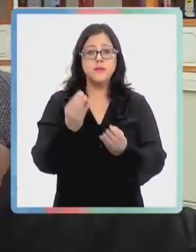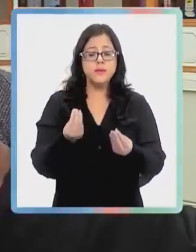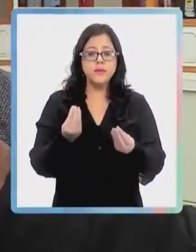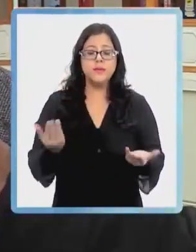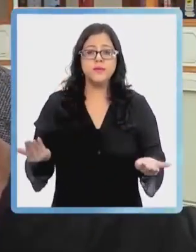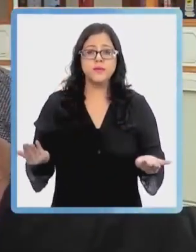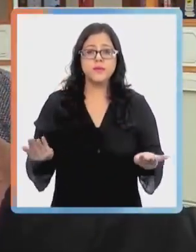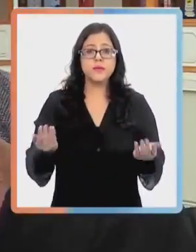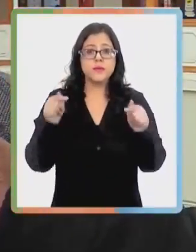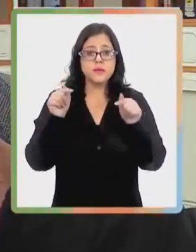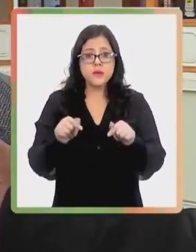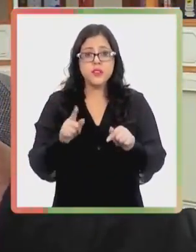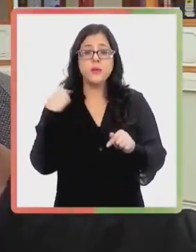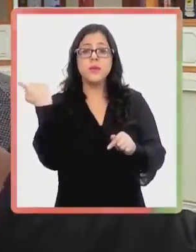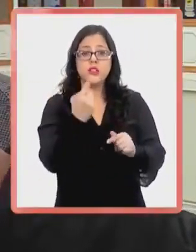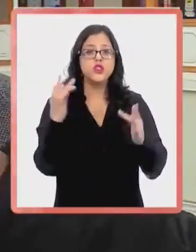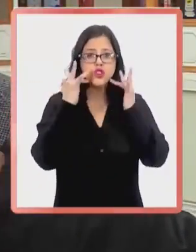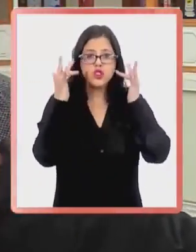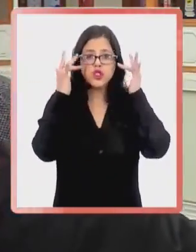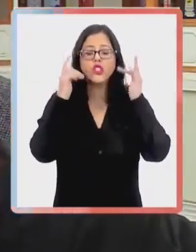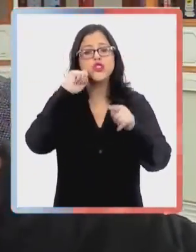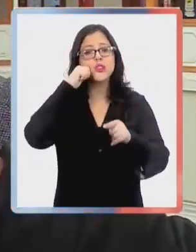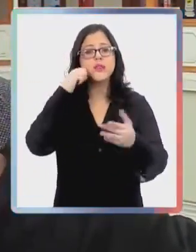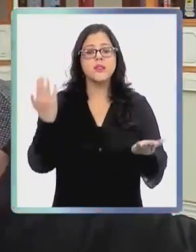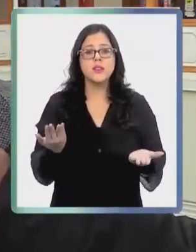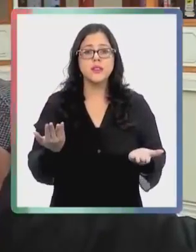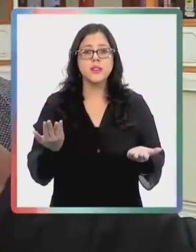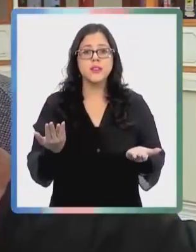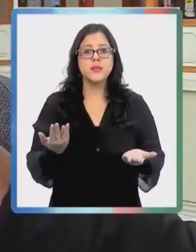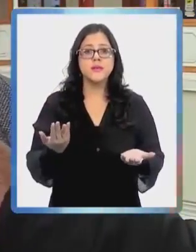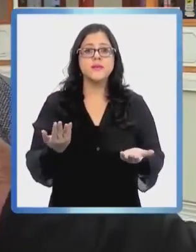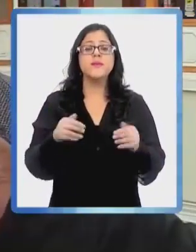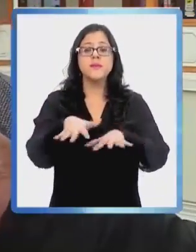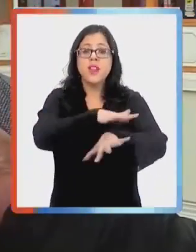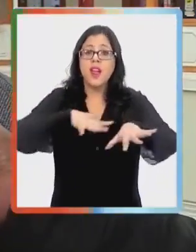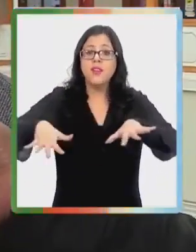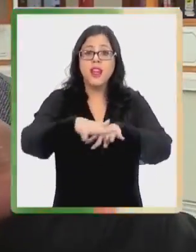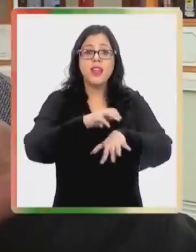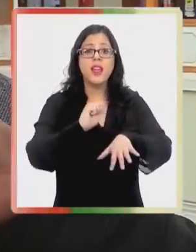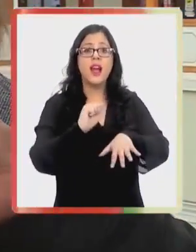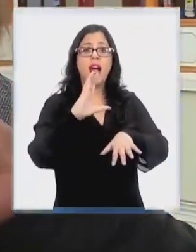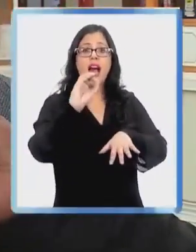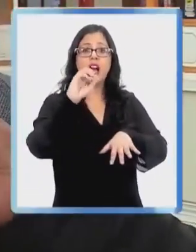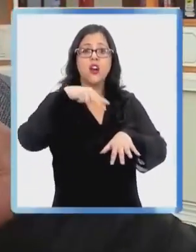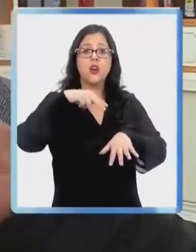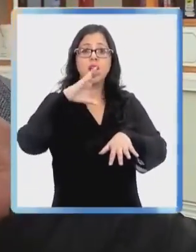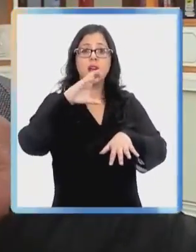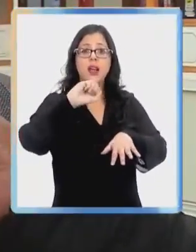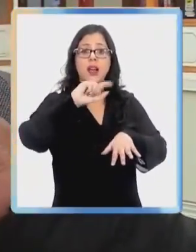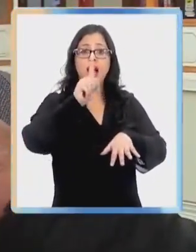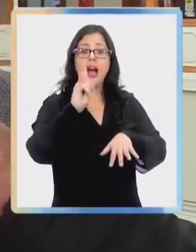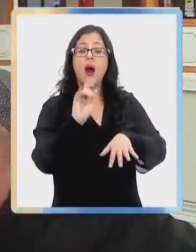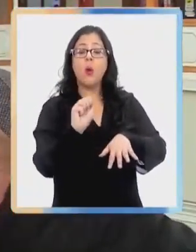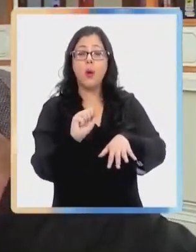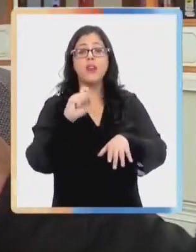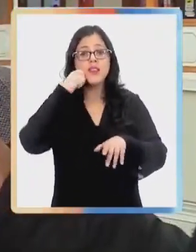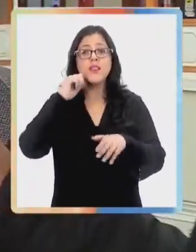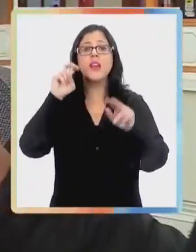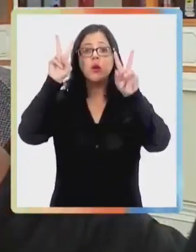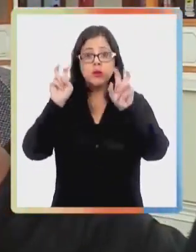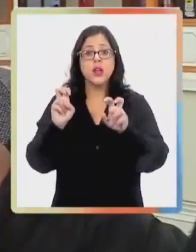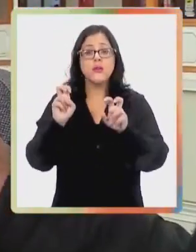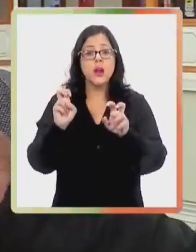y obviamente eso nos tiene tremendamente contentos porque quiere decir que nuestro Valle de Aconcagua ya ha sido instalado como un destino